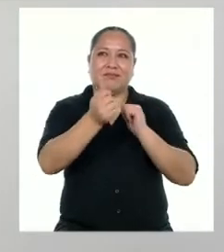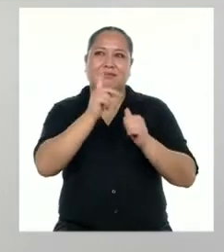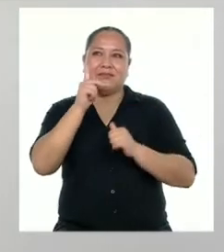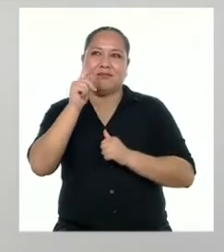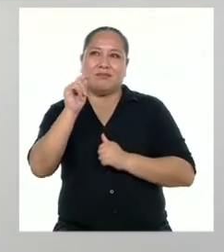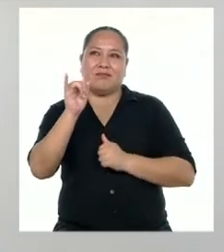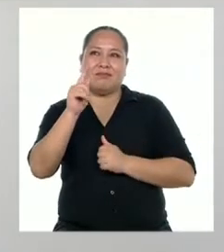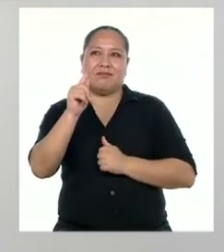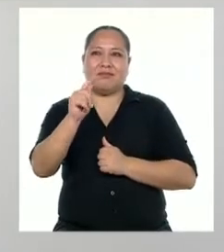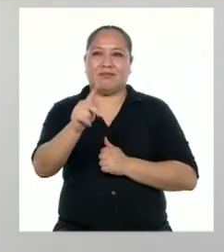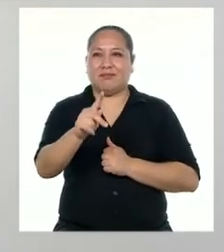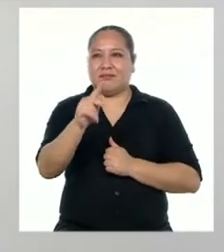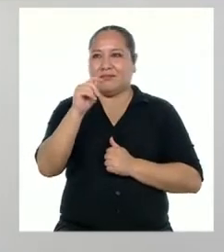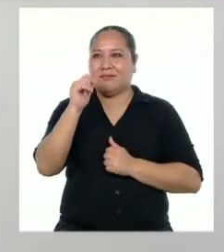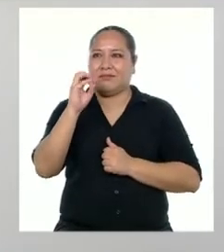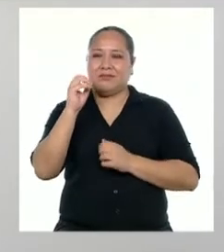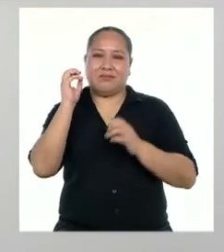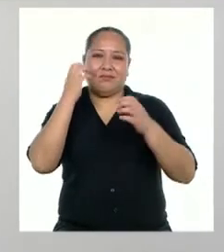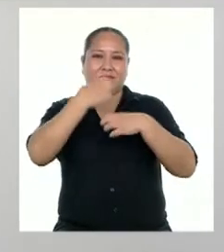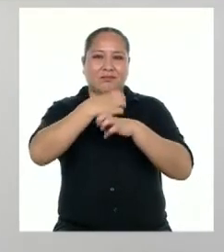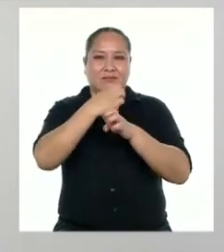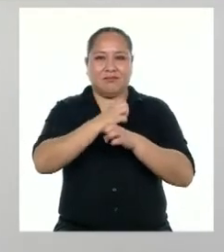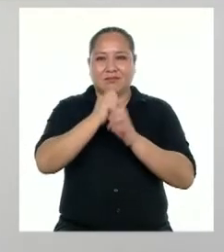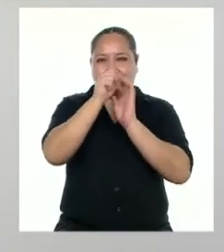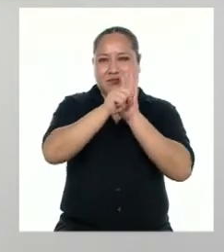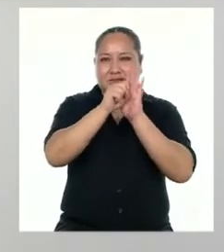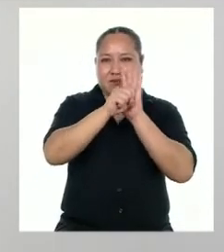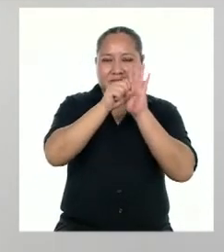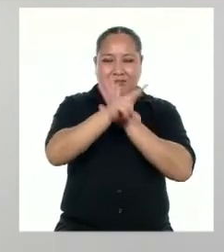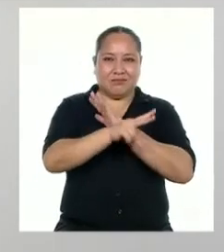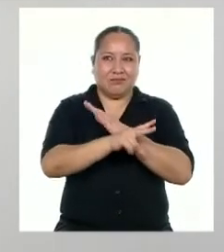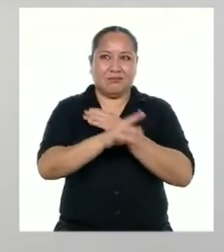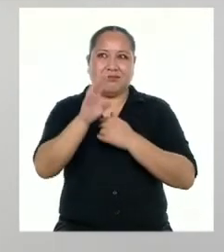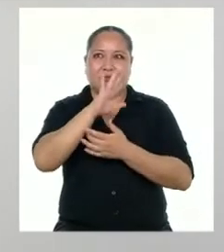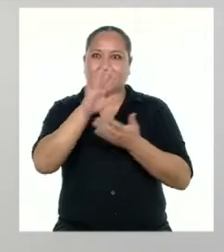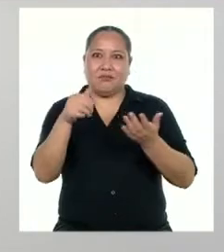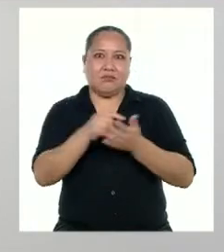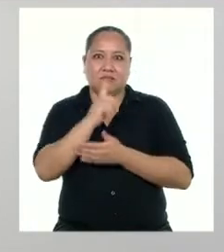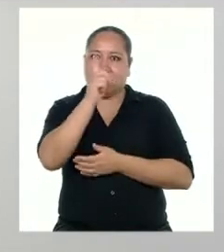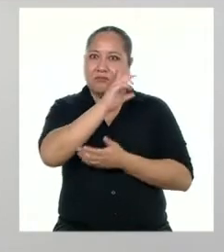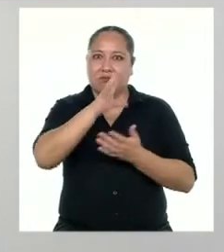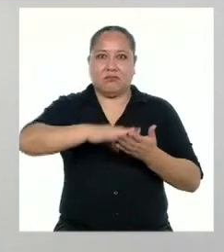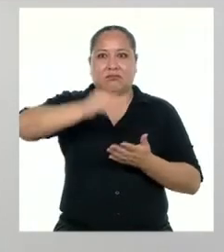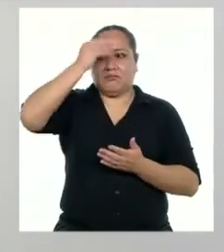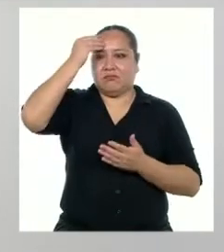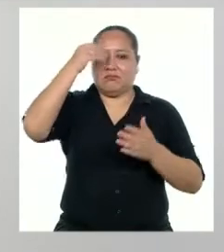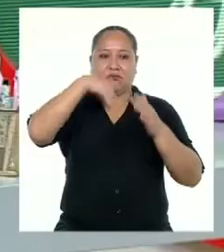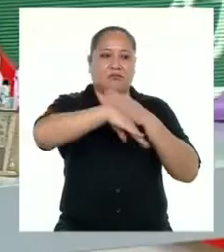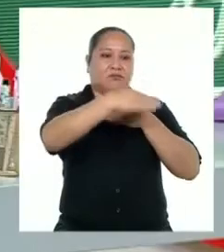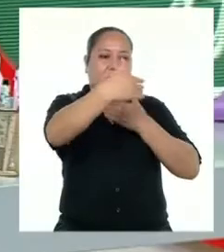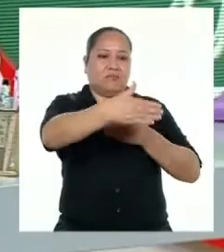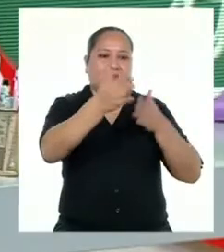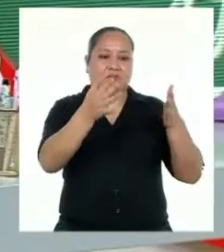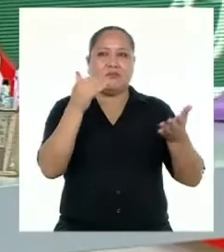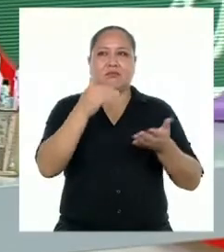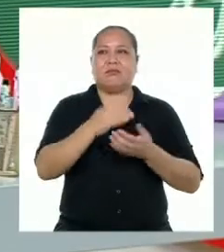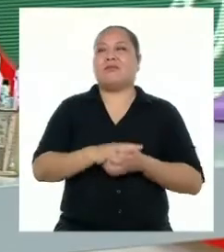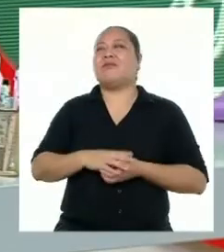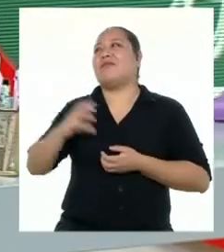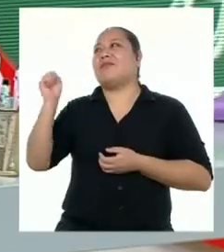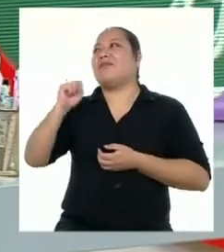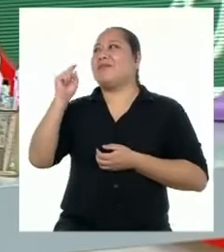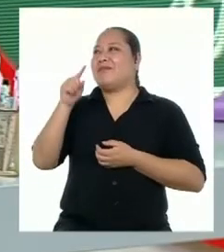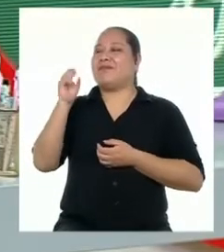TikToks para crear videos. De todo un poco. Todo eso no lo hubiera aprendido dentro de las aulas. Ah, bueno,